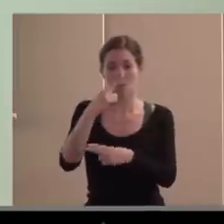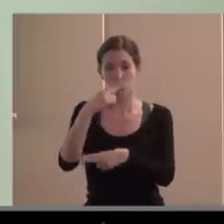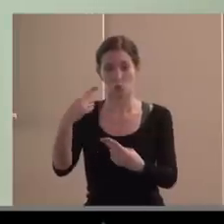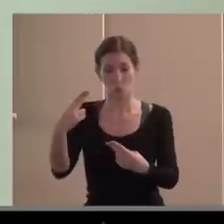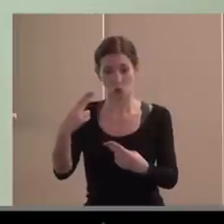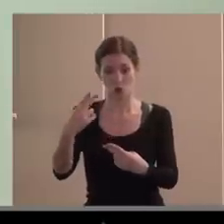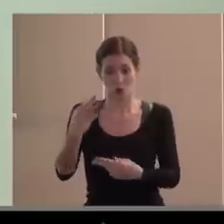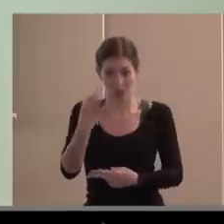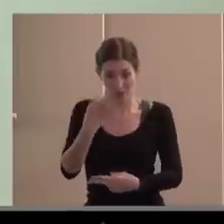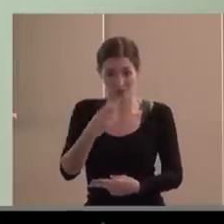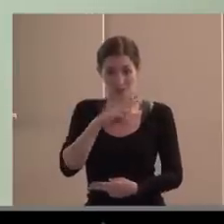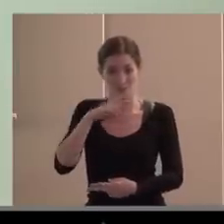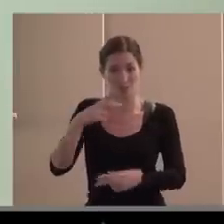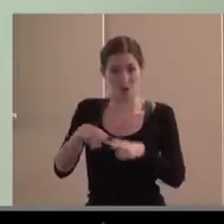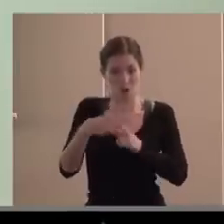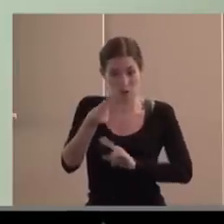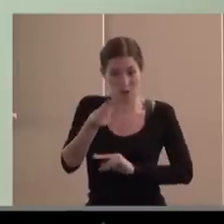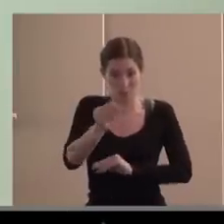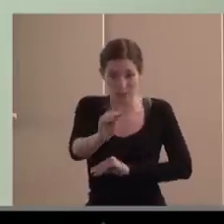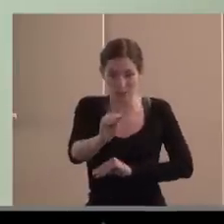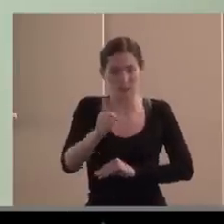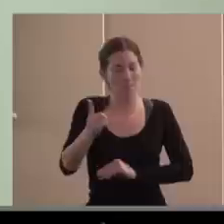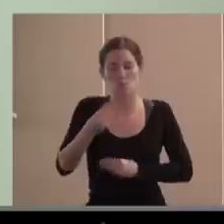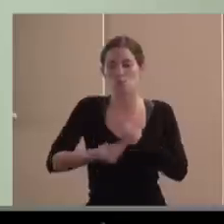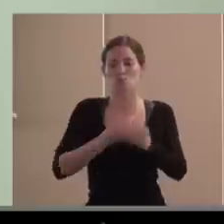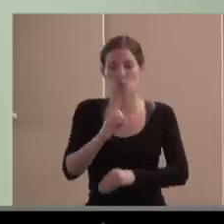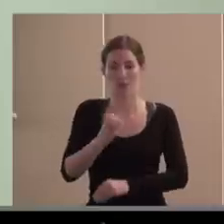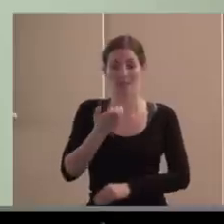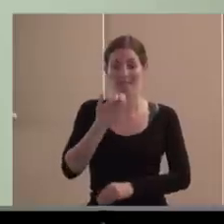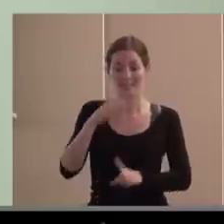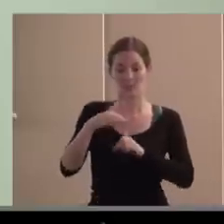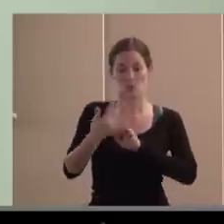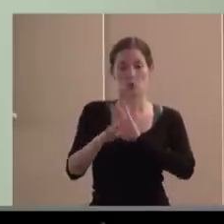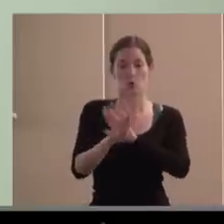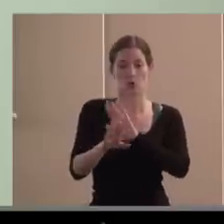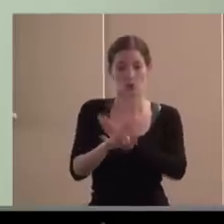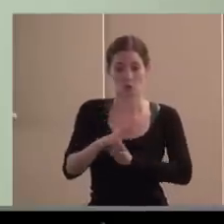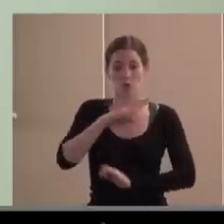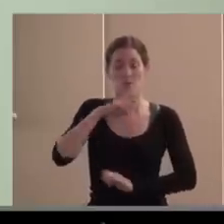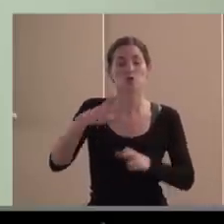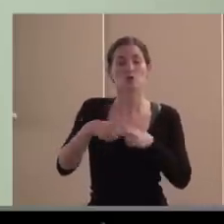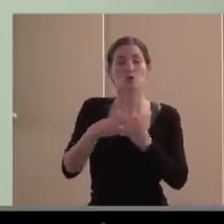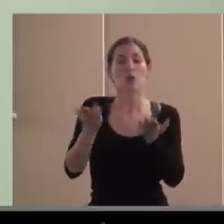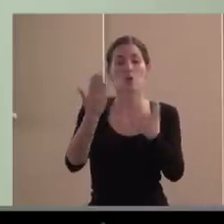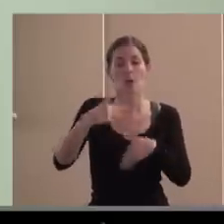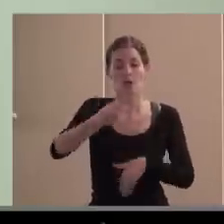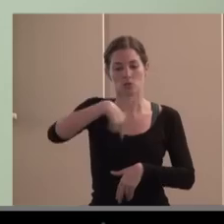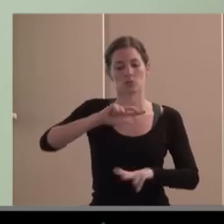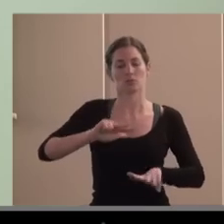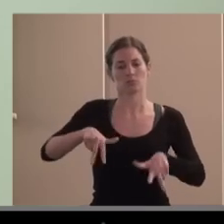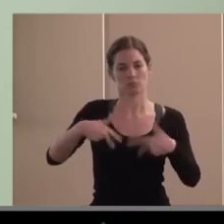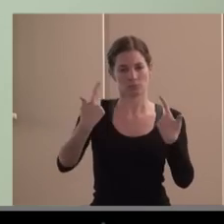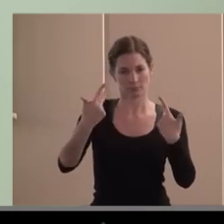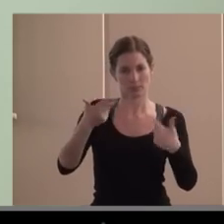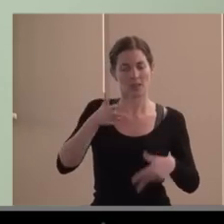situación exista y perdure, estamos legitimados a seguir siendo operadores económicos,